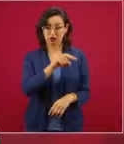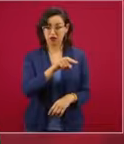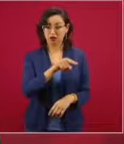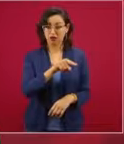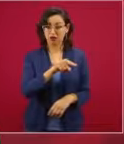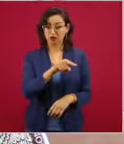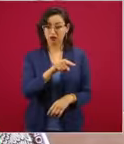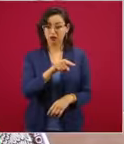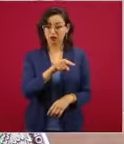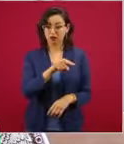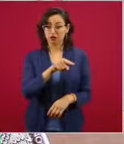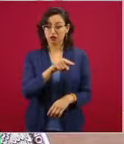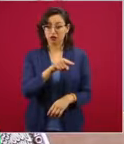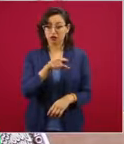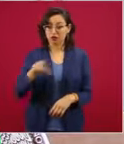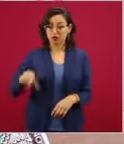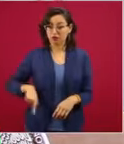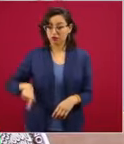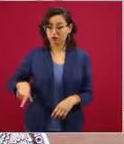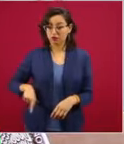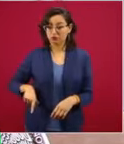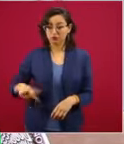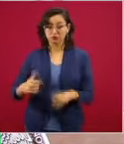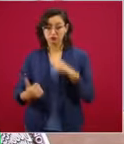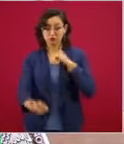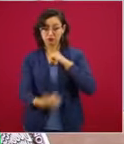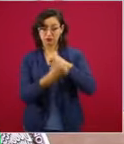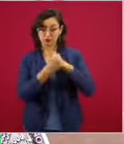a que el gobierno lo rescate.